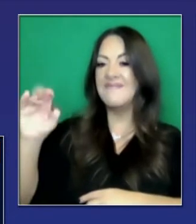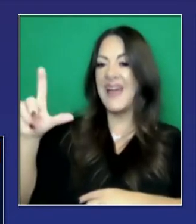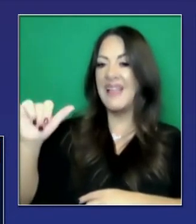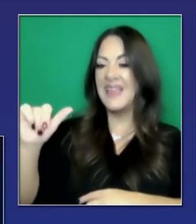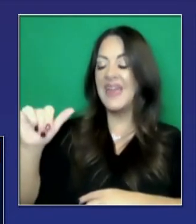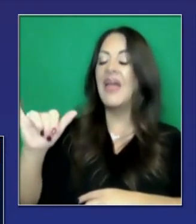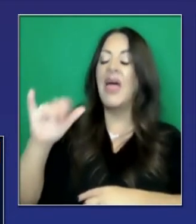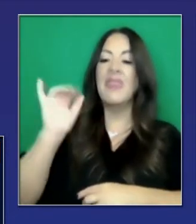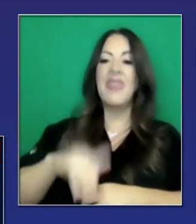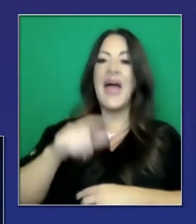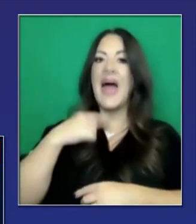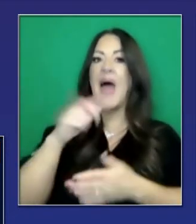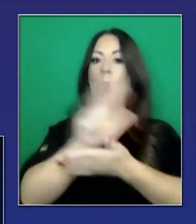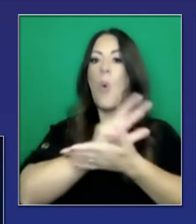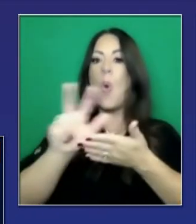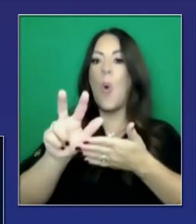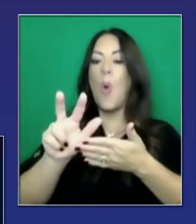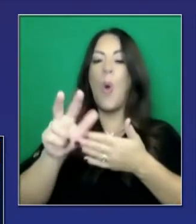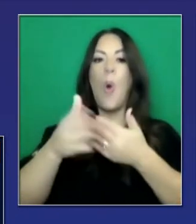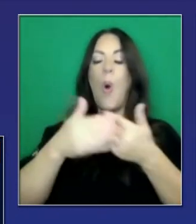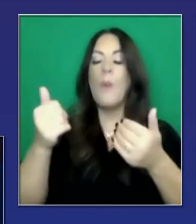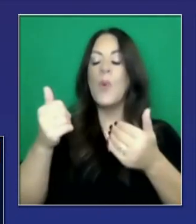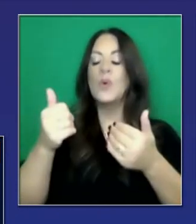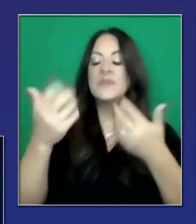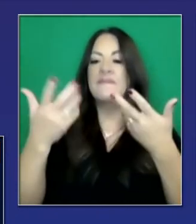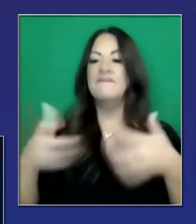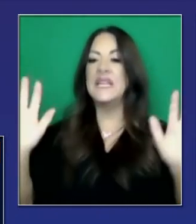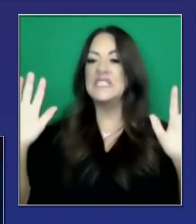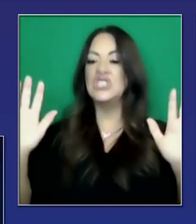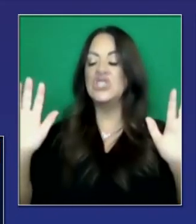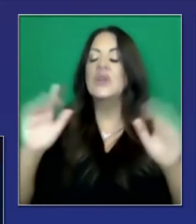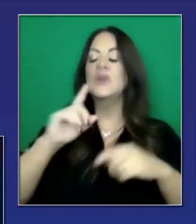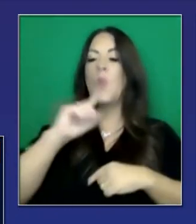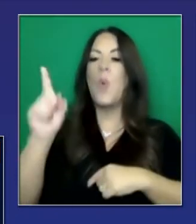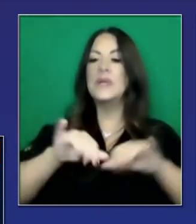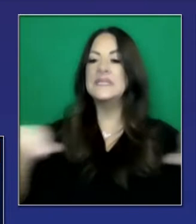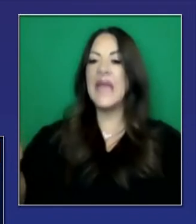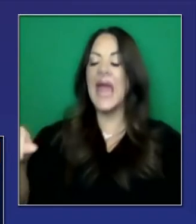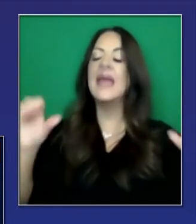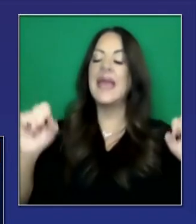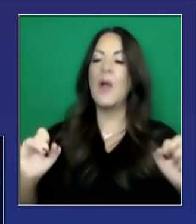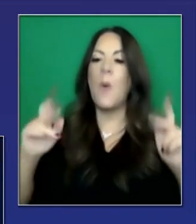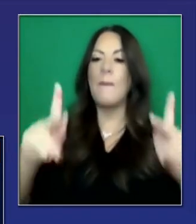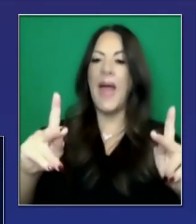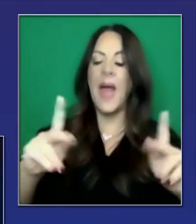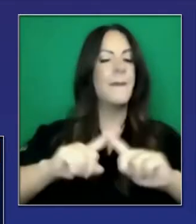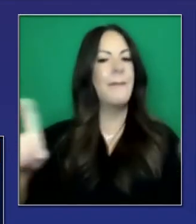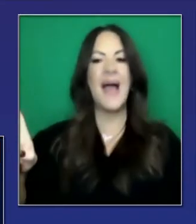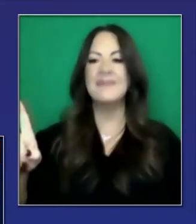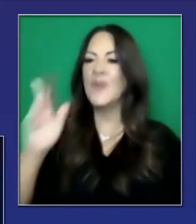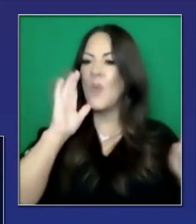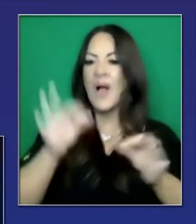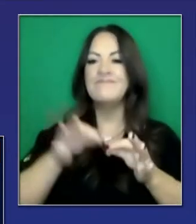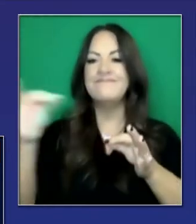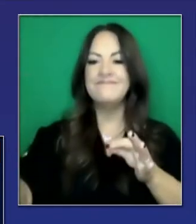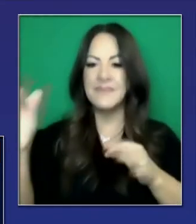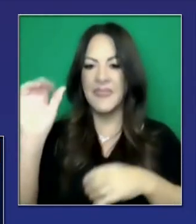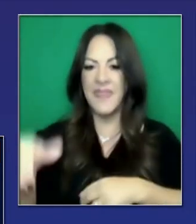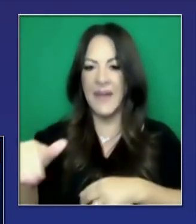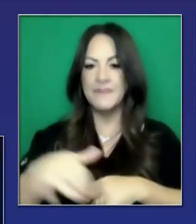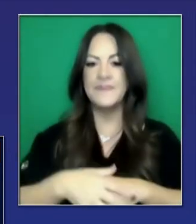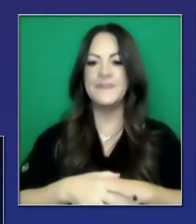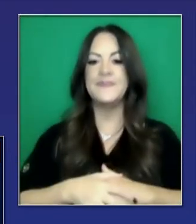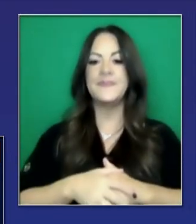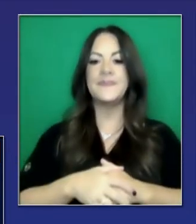el sur de California, la pregunta es si será extendida esta orden de quedarse en casa. En San Joaquín, cero por ciento.